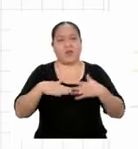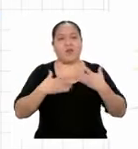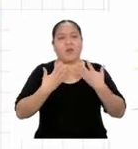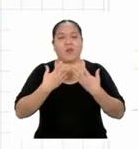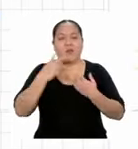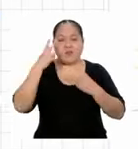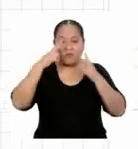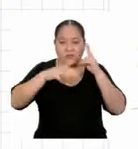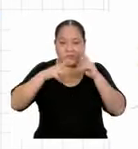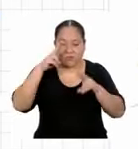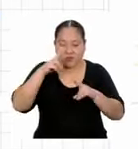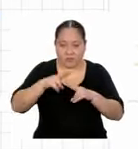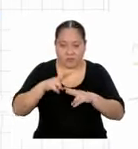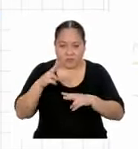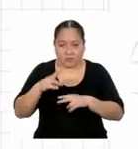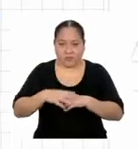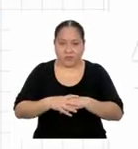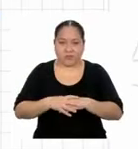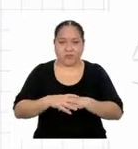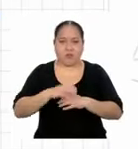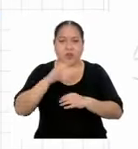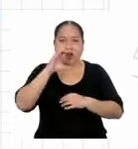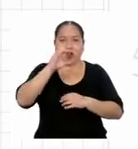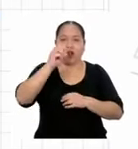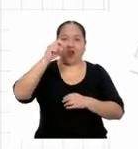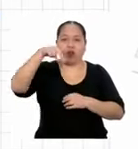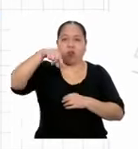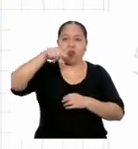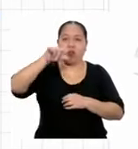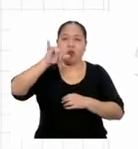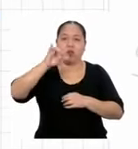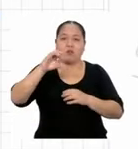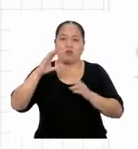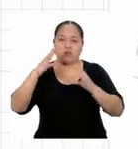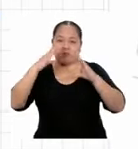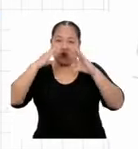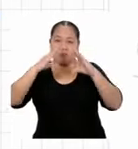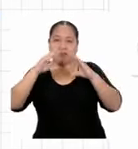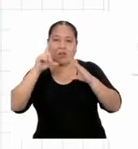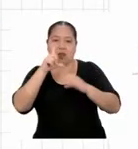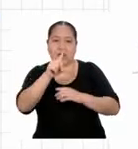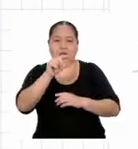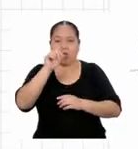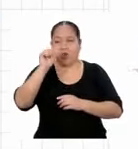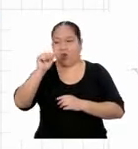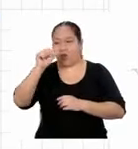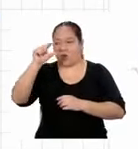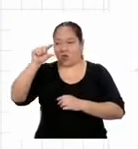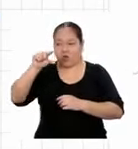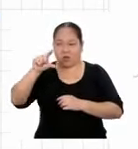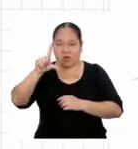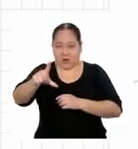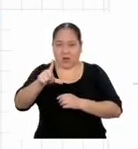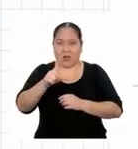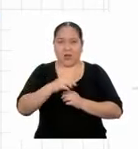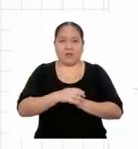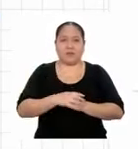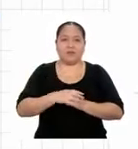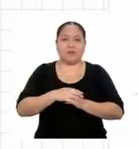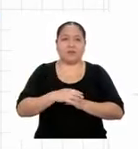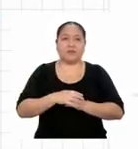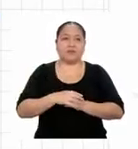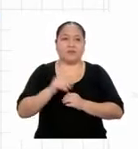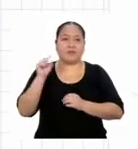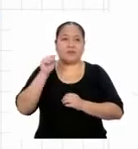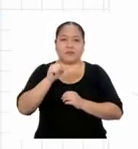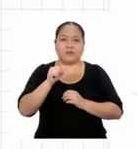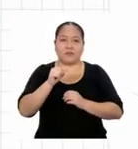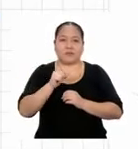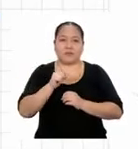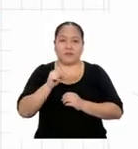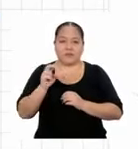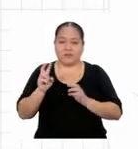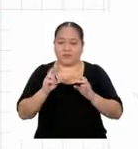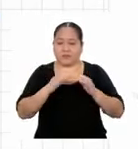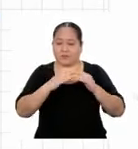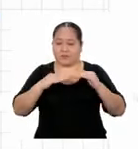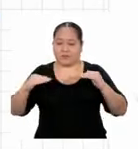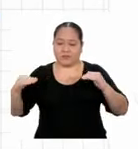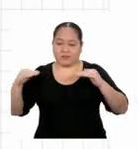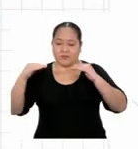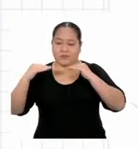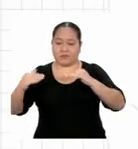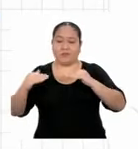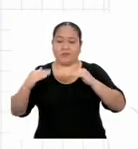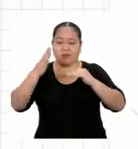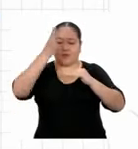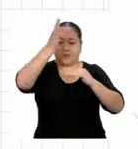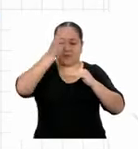utilizar el criterio de congruencia lado-ángulo-lado y completar datos. Estos segmentos verdes cortados